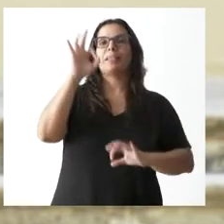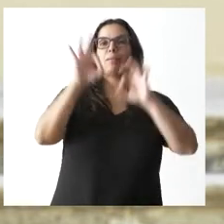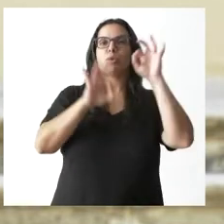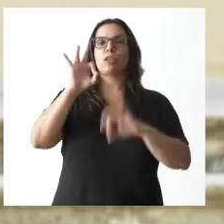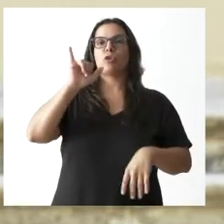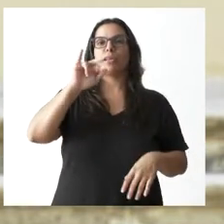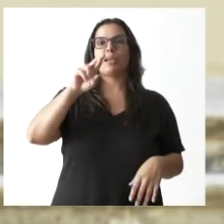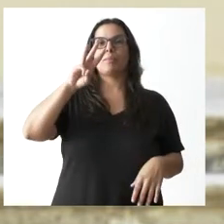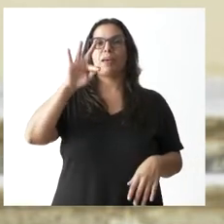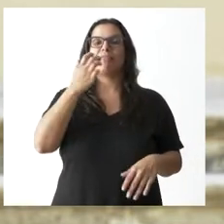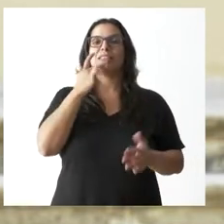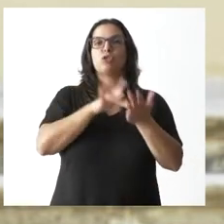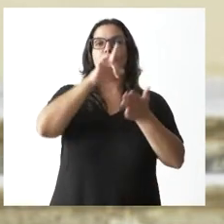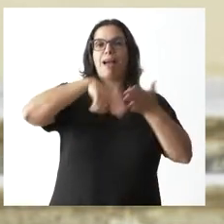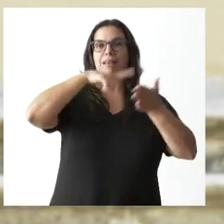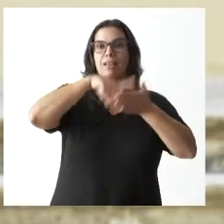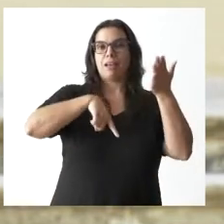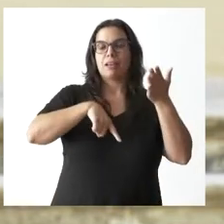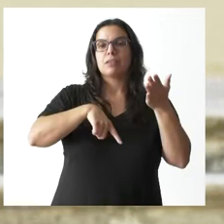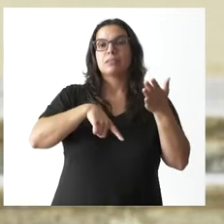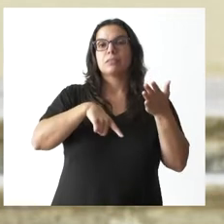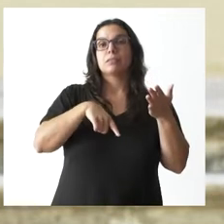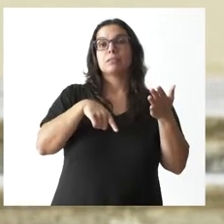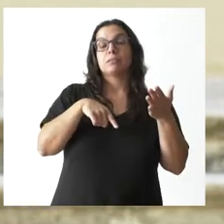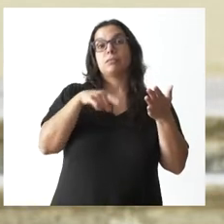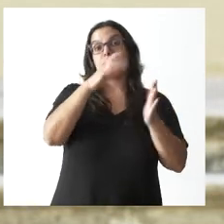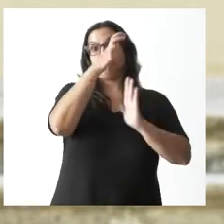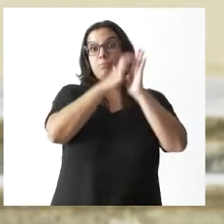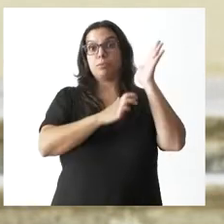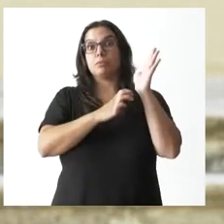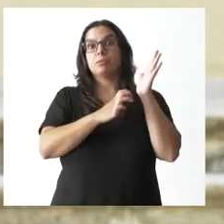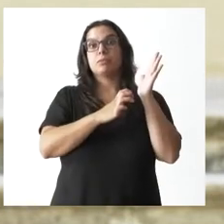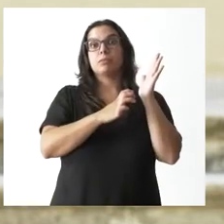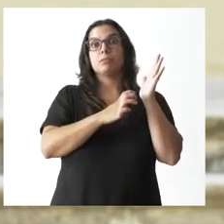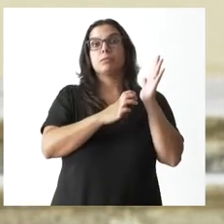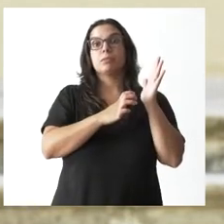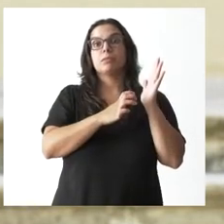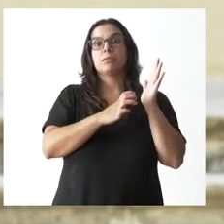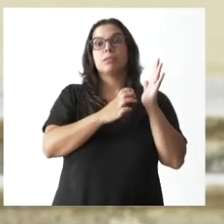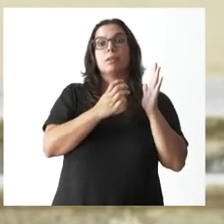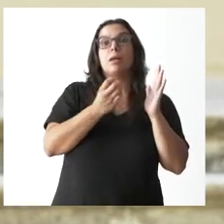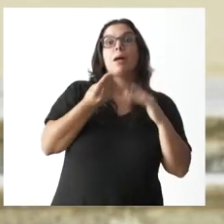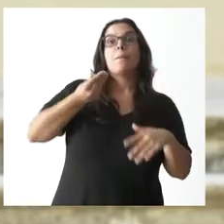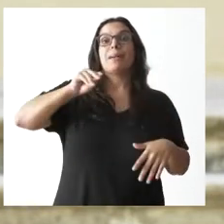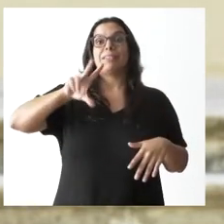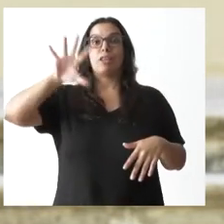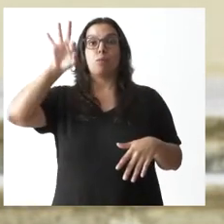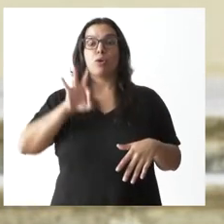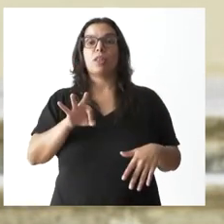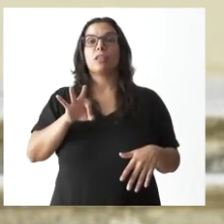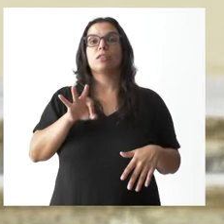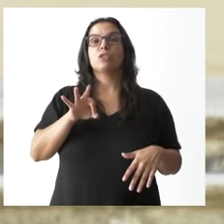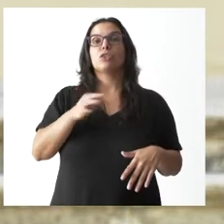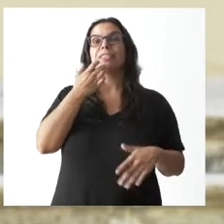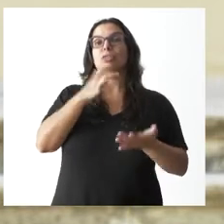por arrendamiento de vivienda. Y esa deducción se incrementa a un 25% en el medio